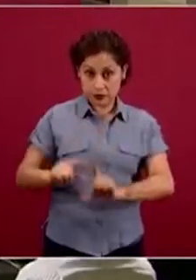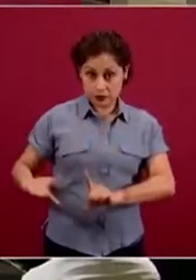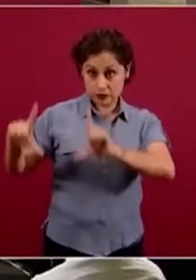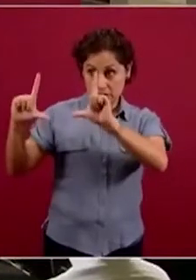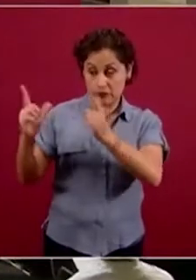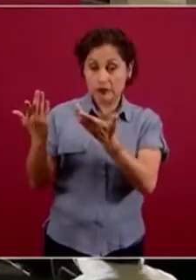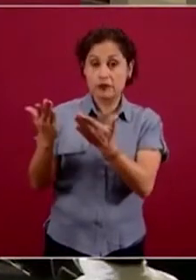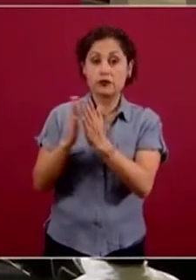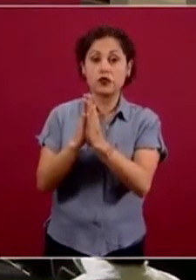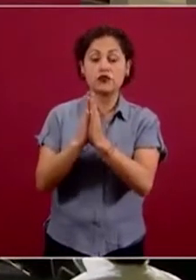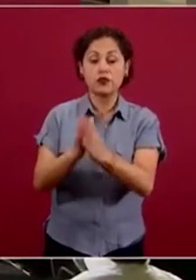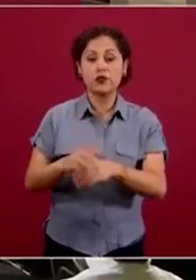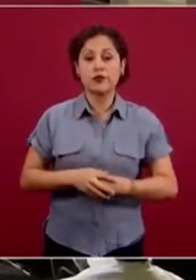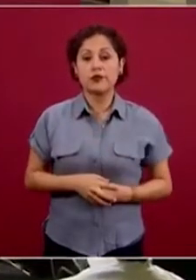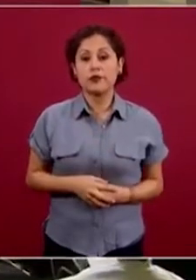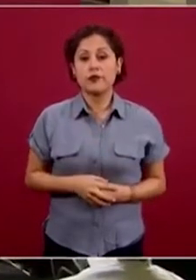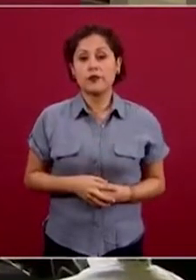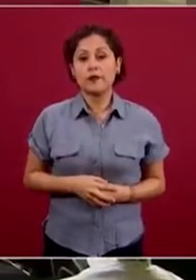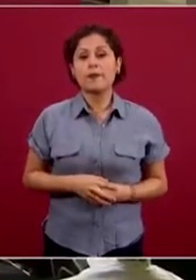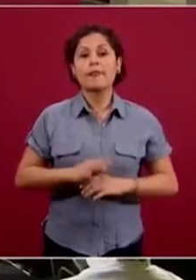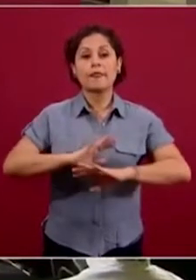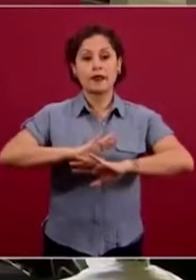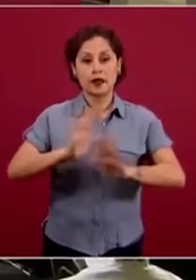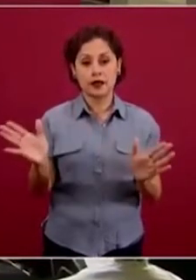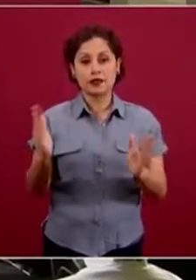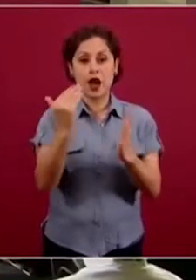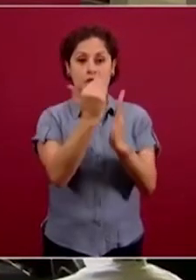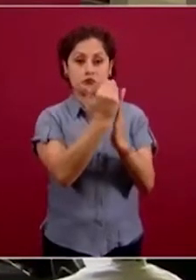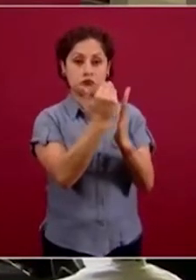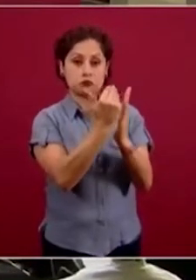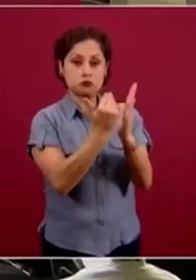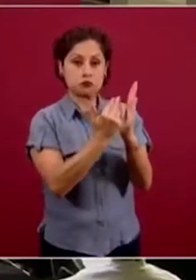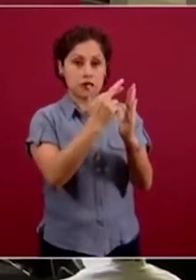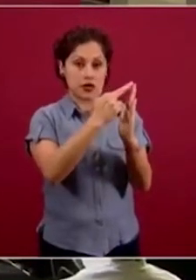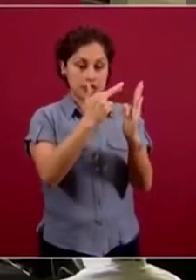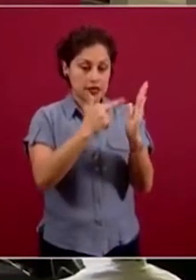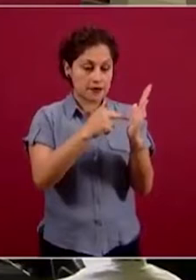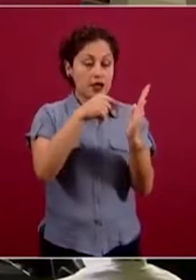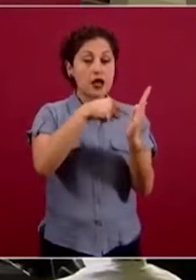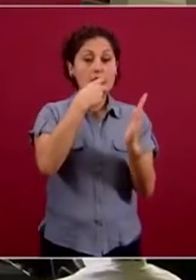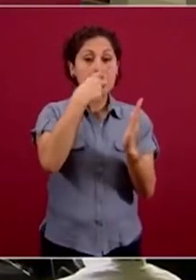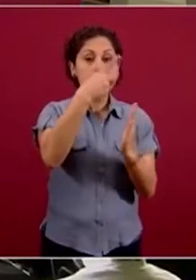Se tiene una actualización de los lineamientos para el manejo de cadáveres.